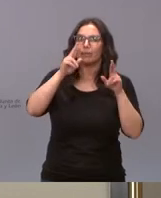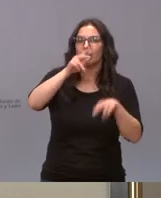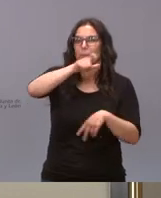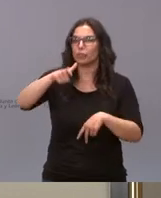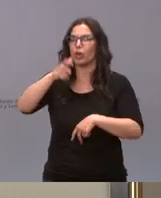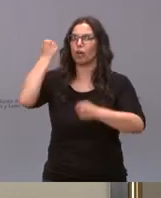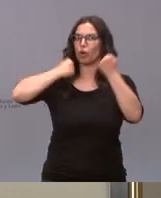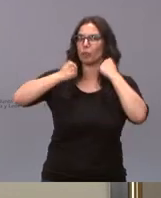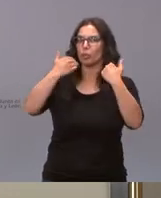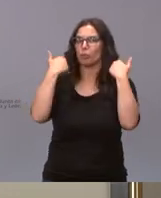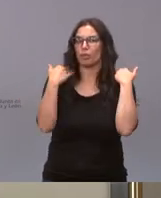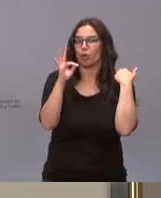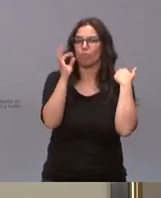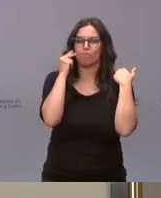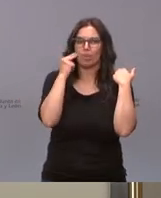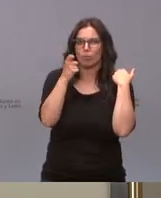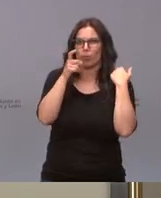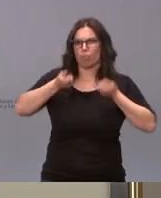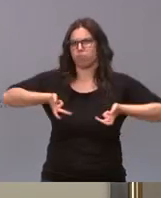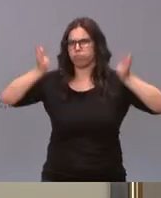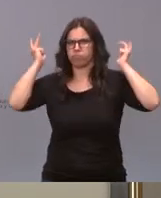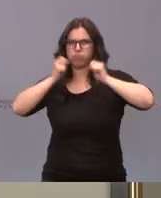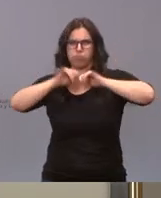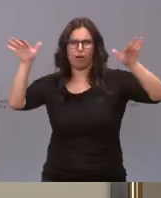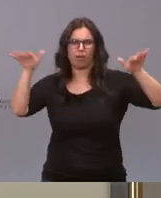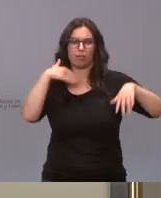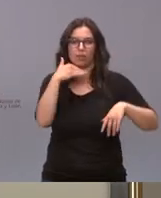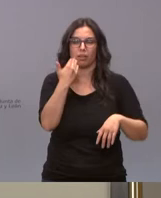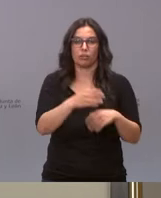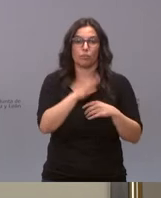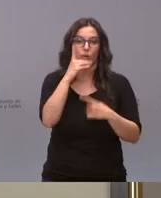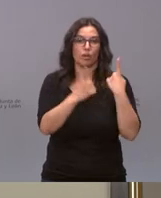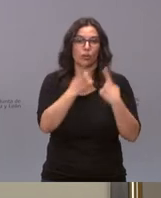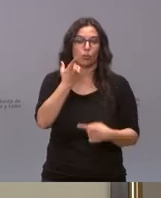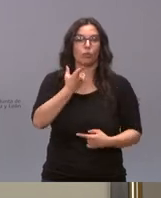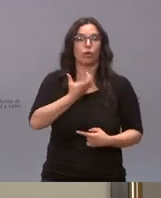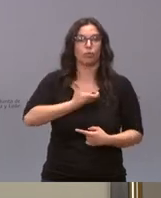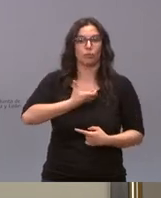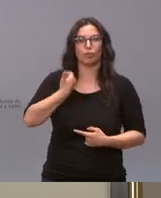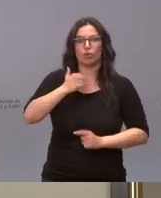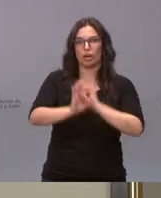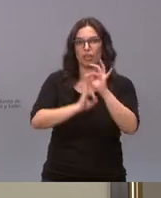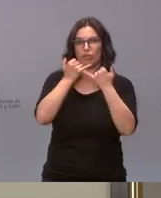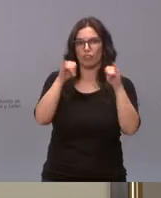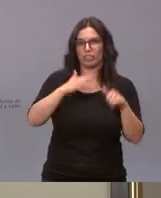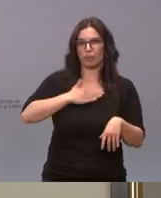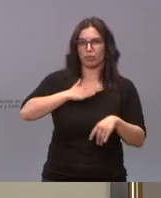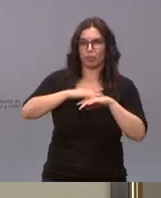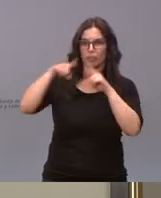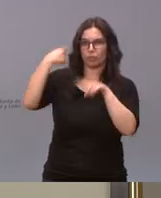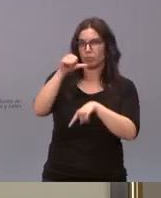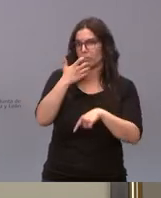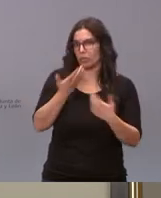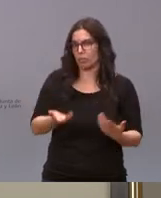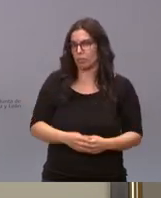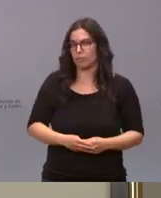si temen un desmadre general en este sentido hay ayuntamientos que ya han programado fiestas patronales para la semana que viene por ejemplo